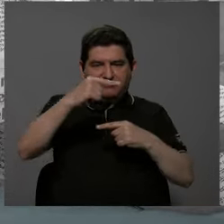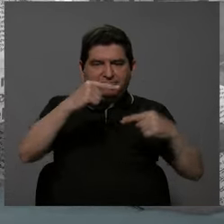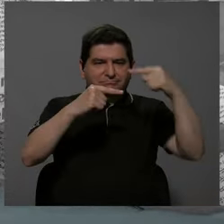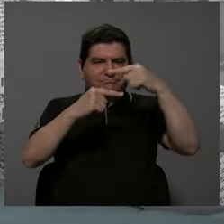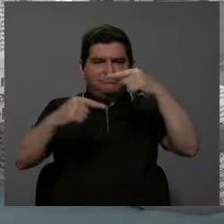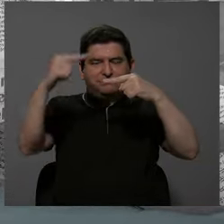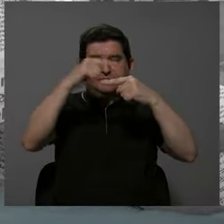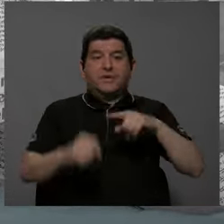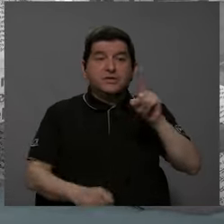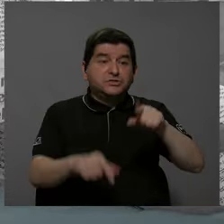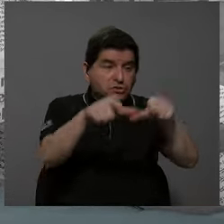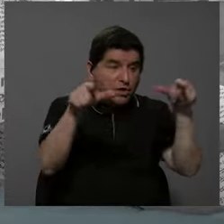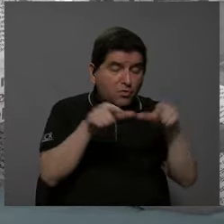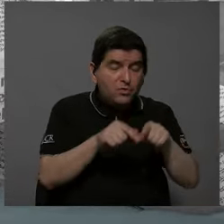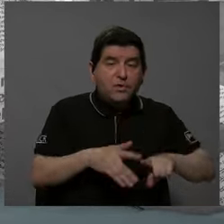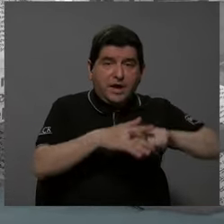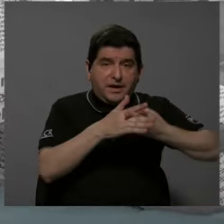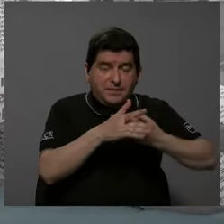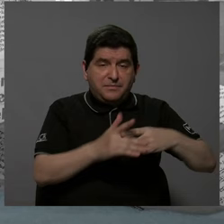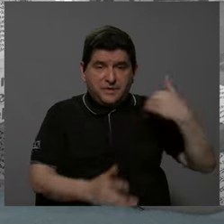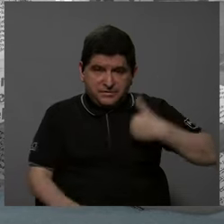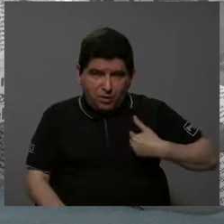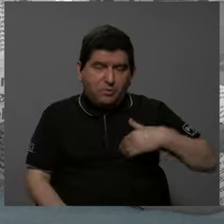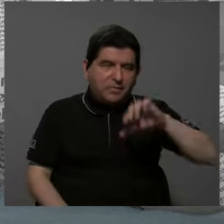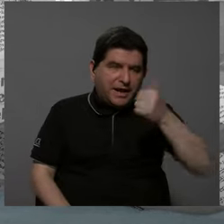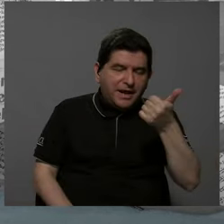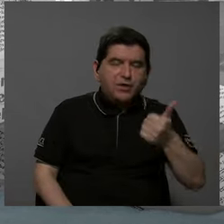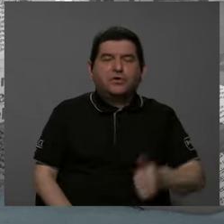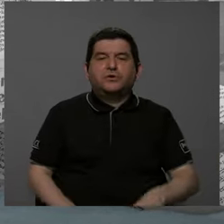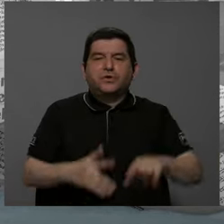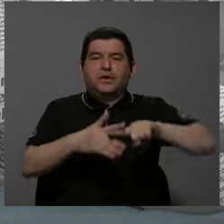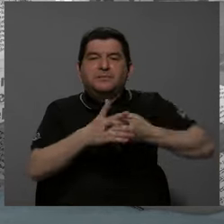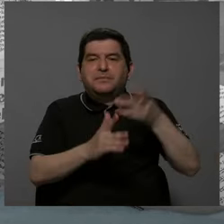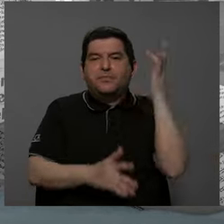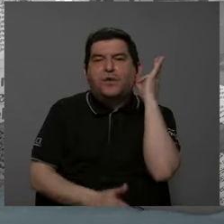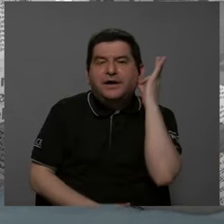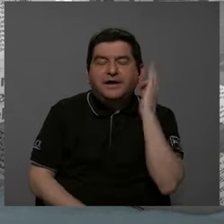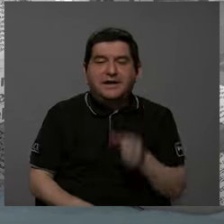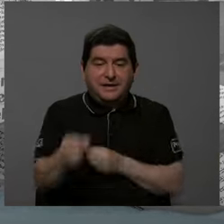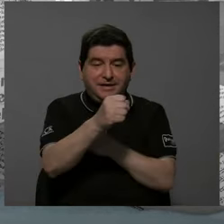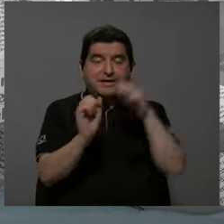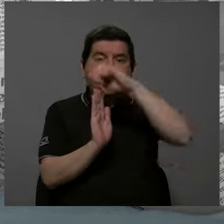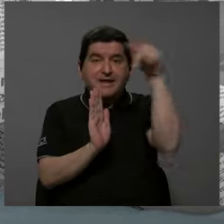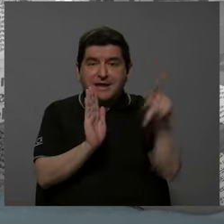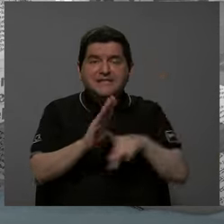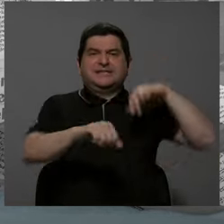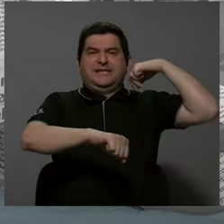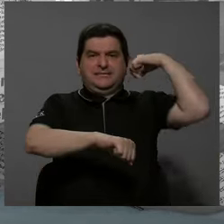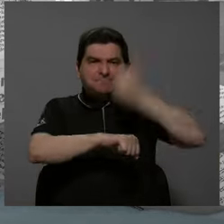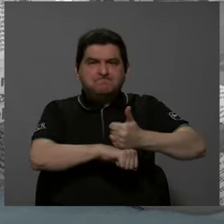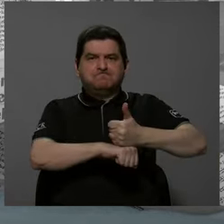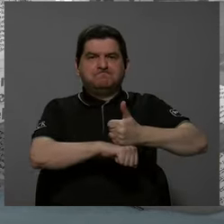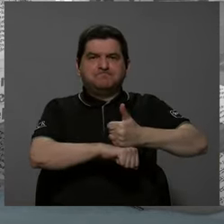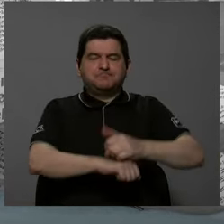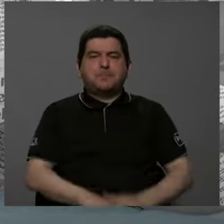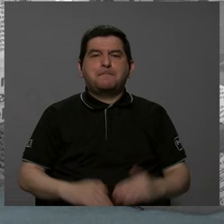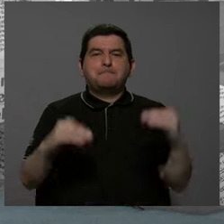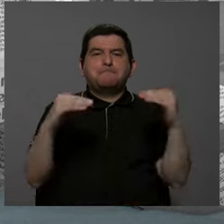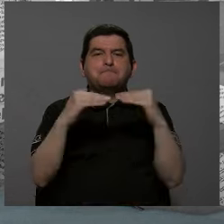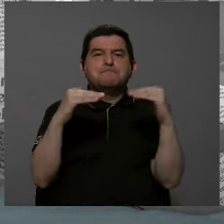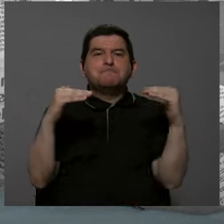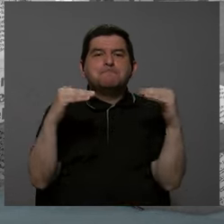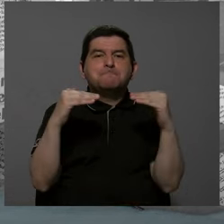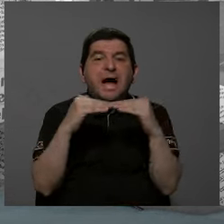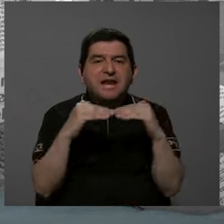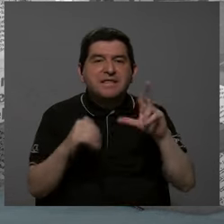empiezan de una forma, en otro empiezan de la otra y así. Y fue la sala constitucional la que estableció la paridad, también,